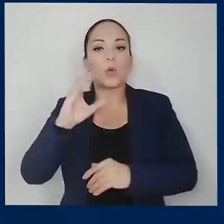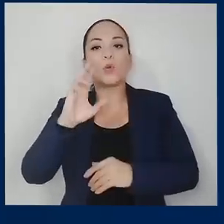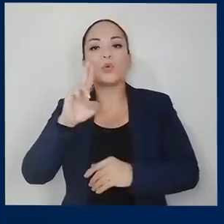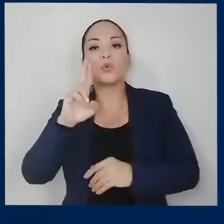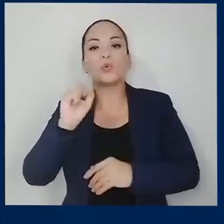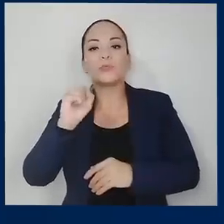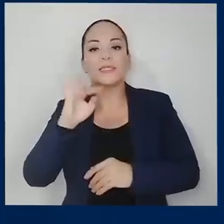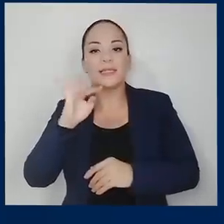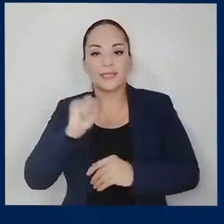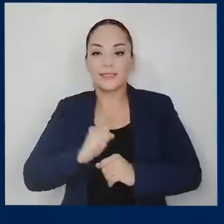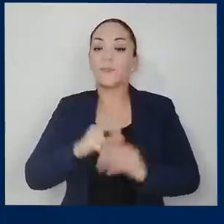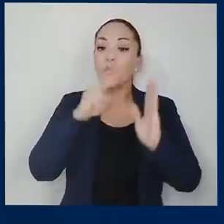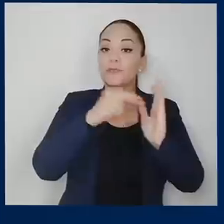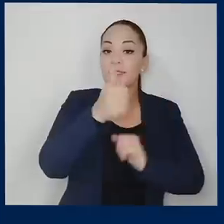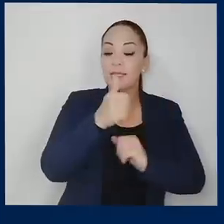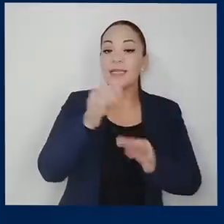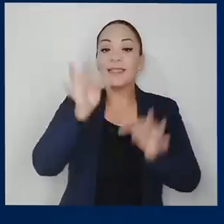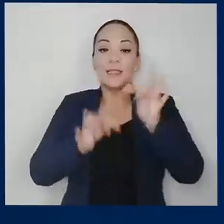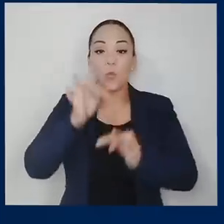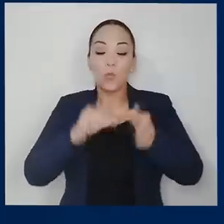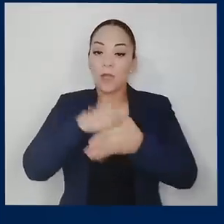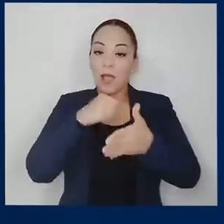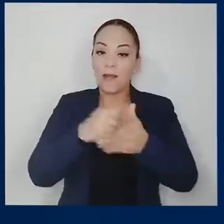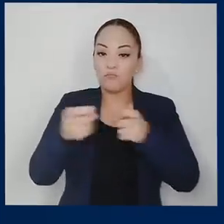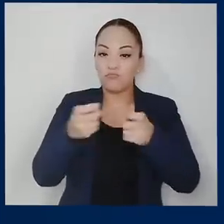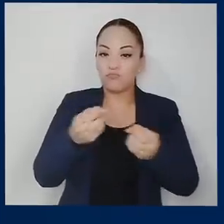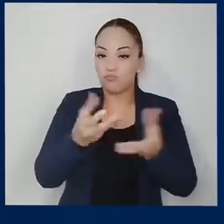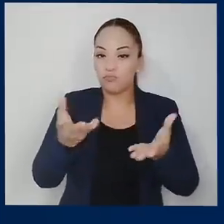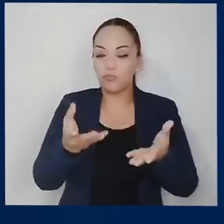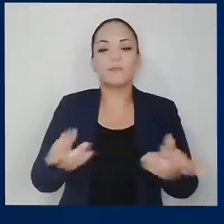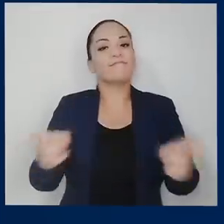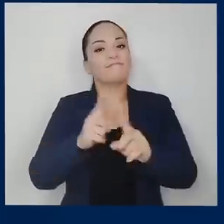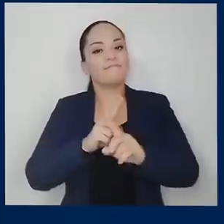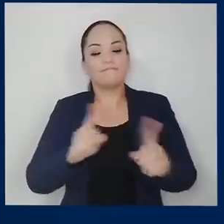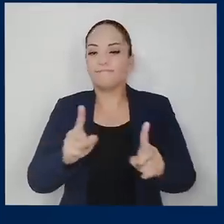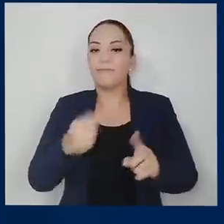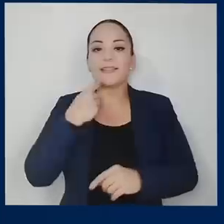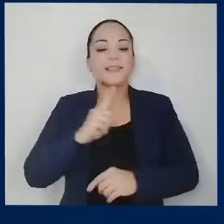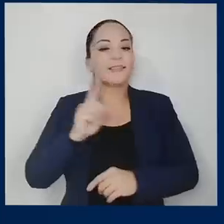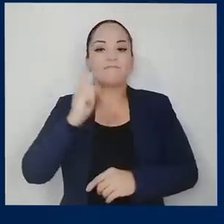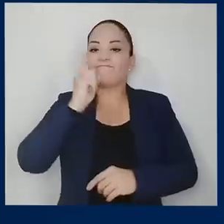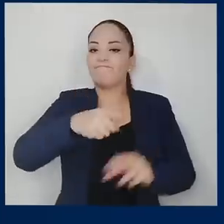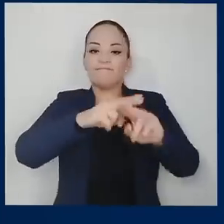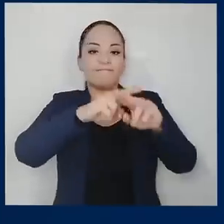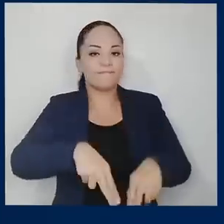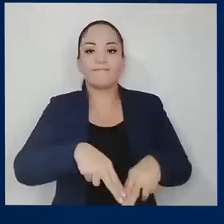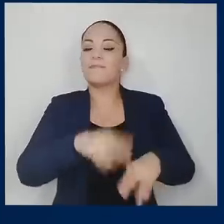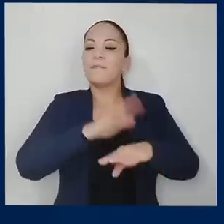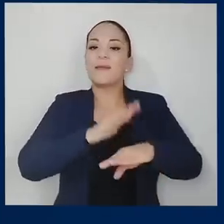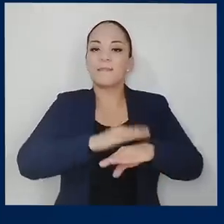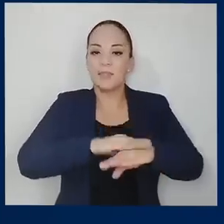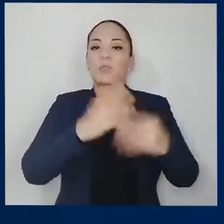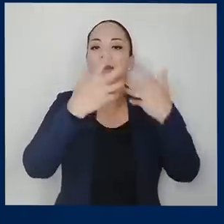Crucitas. 2010. El Tribunal Contencioso Administrativo emite una sentencia en la cual ordena la anulación de la